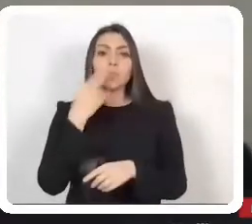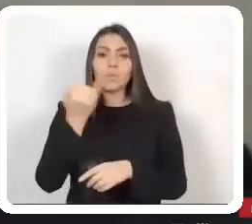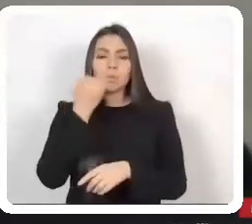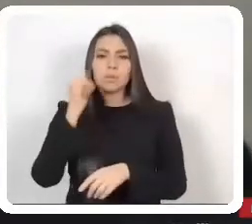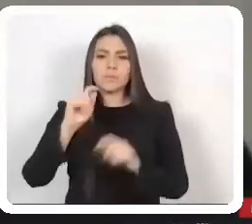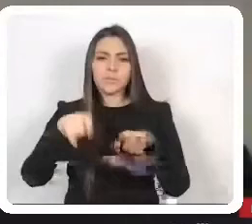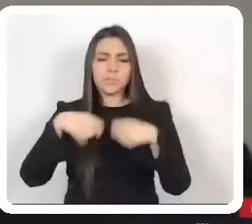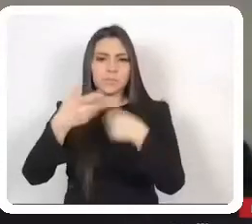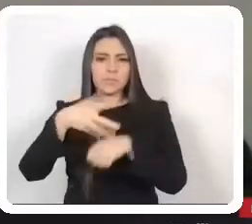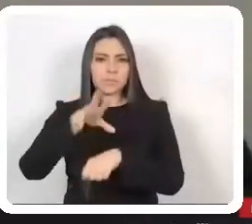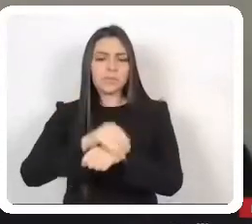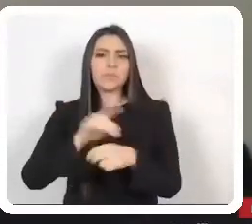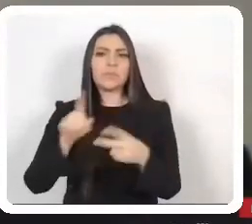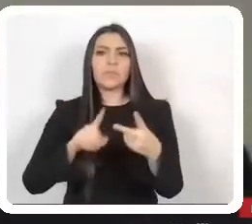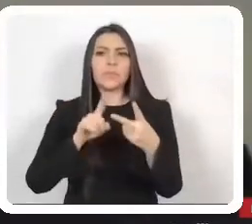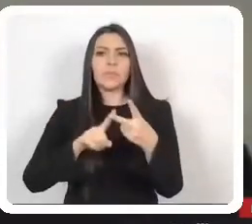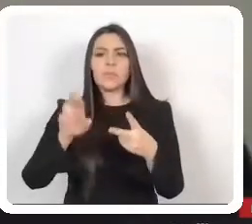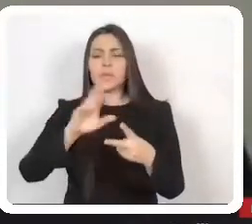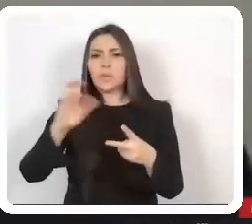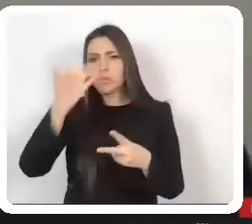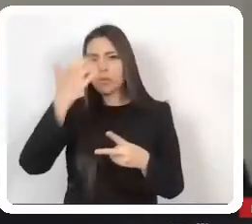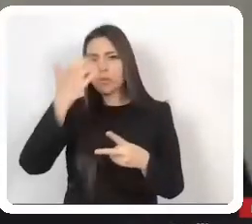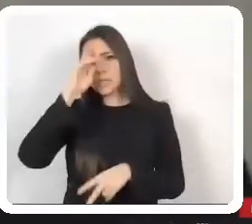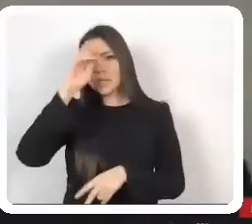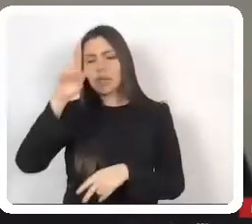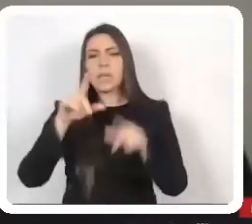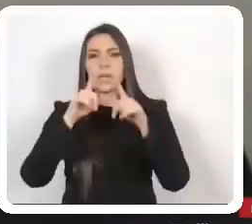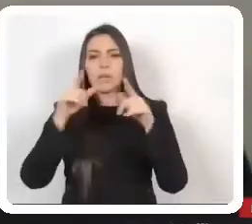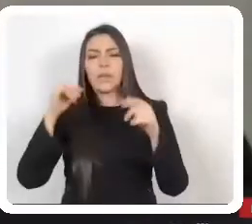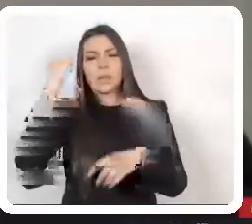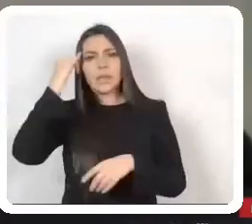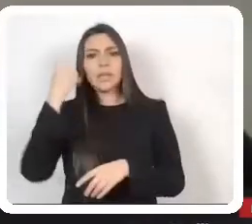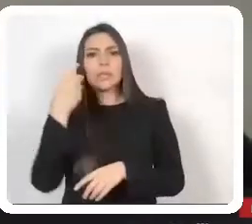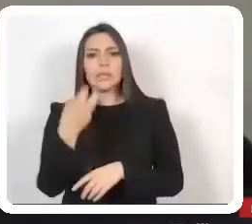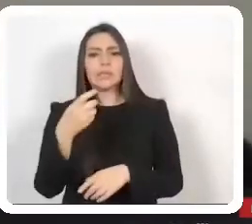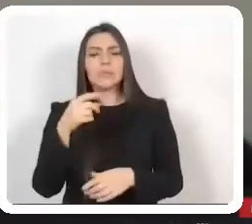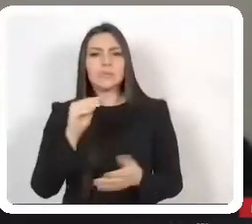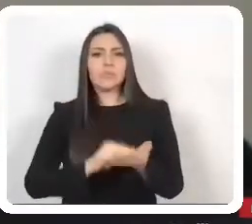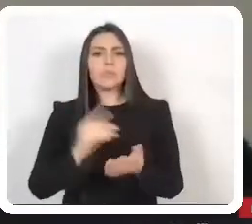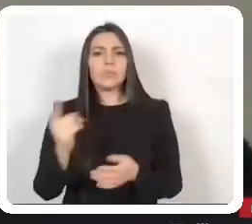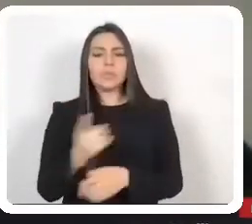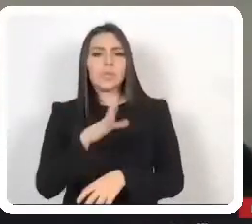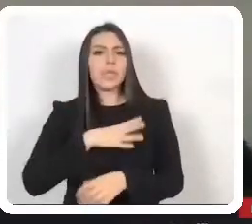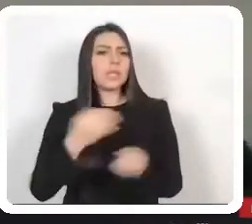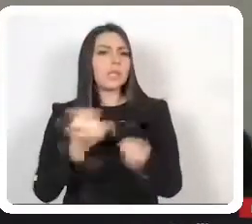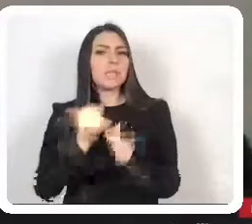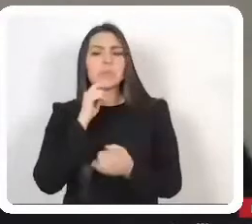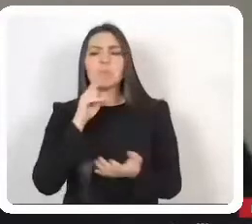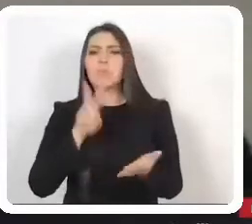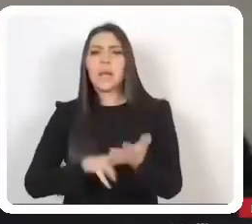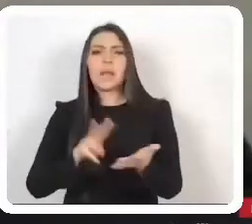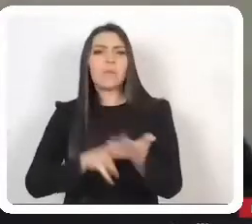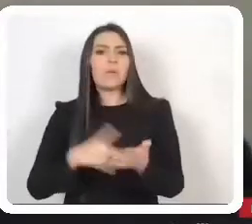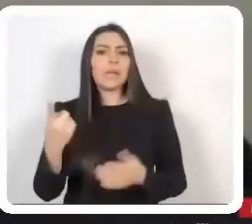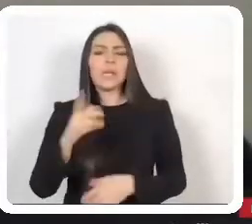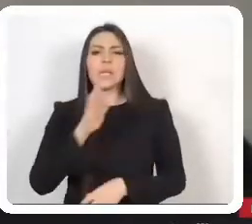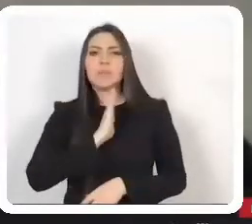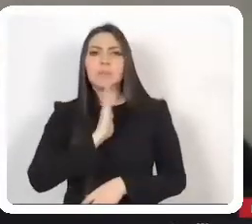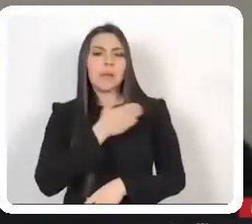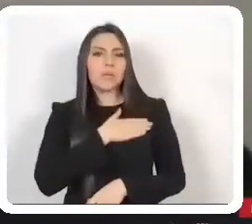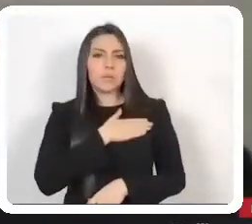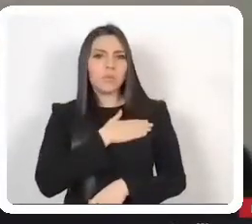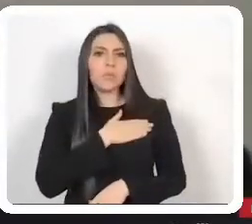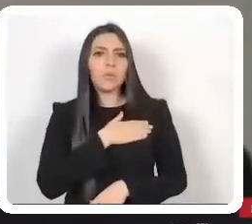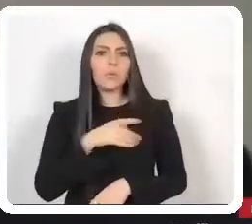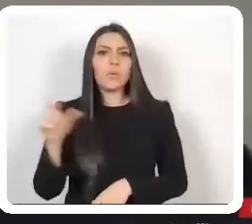reconocimiento y respeto de las lenguas indígenas como lengua vigente y con la misma validez que el español, sobre todo en procesos